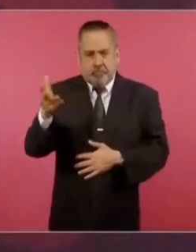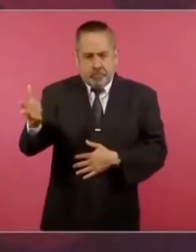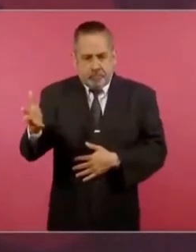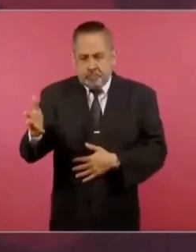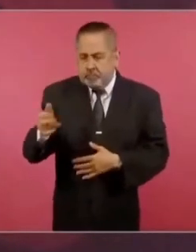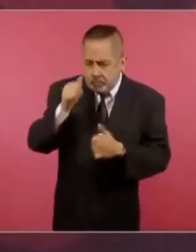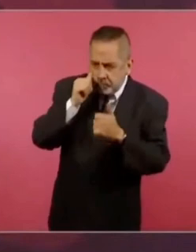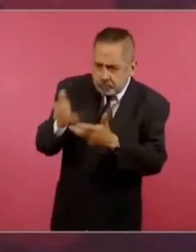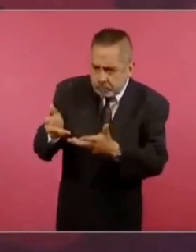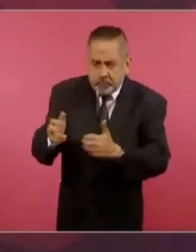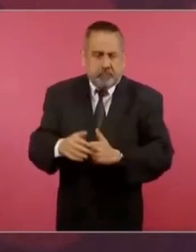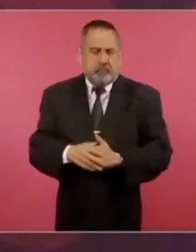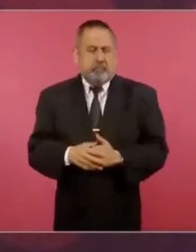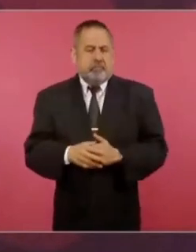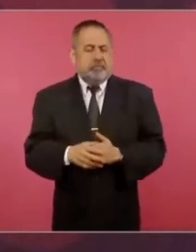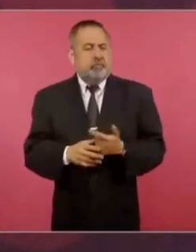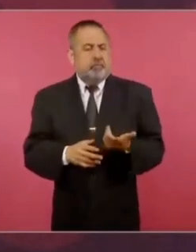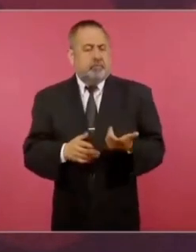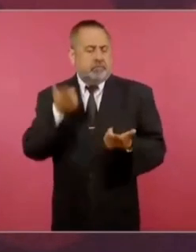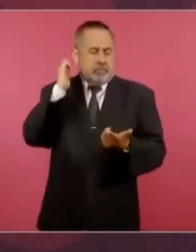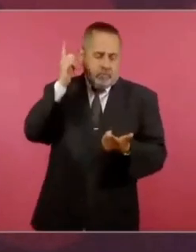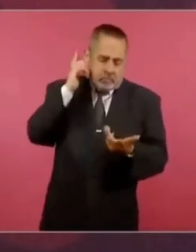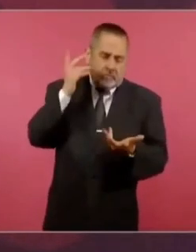que no tengamos un gobierno